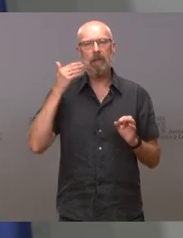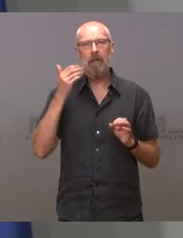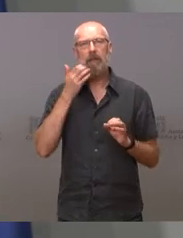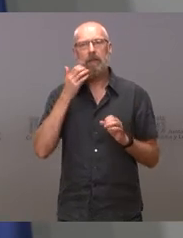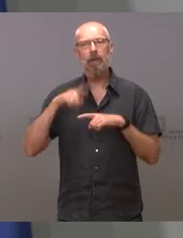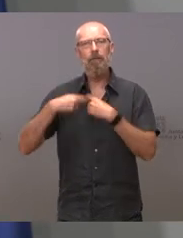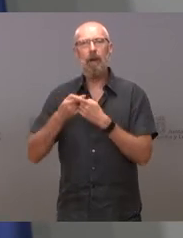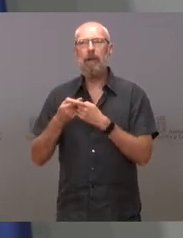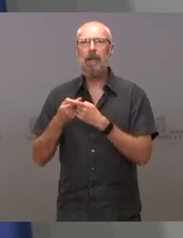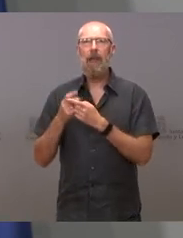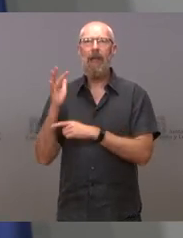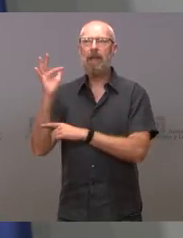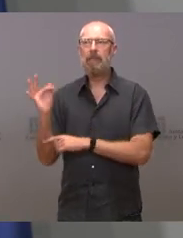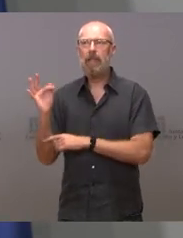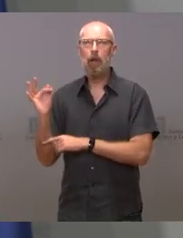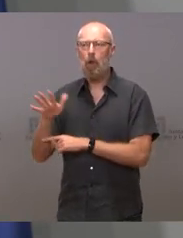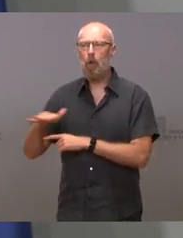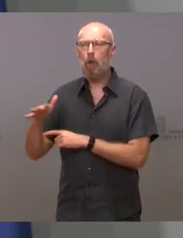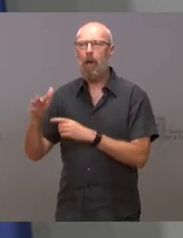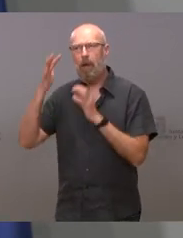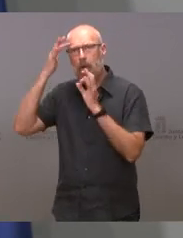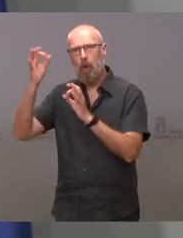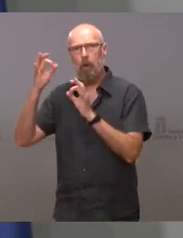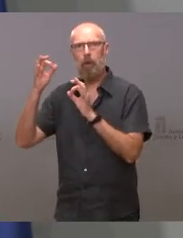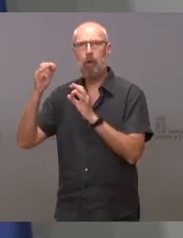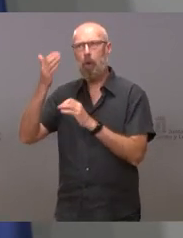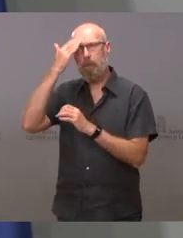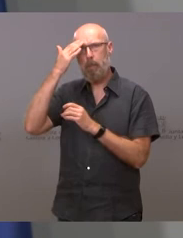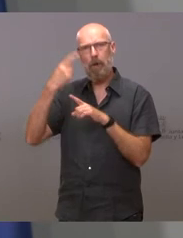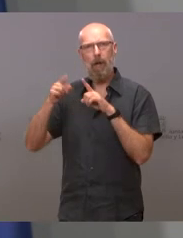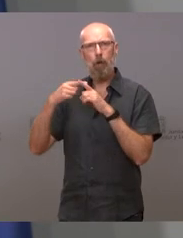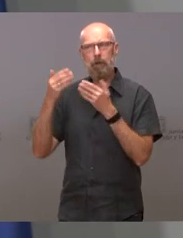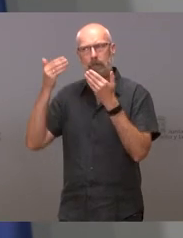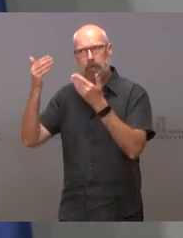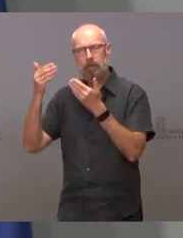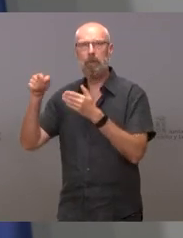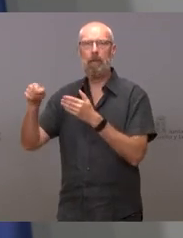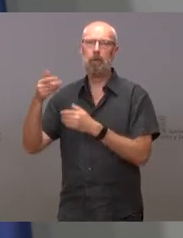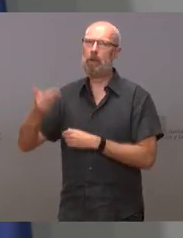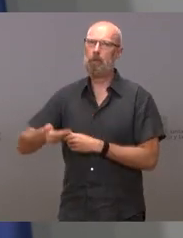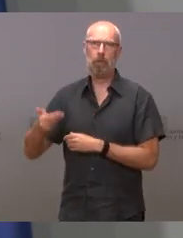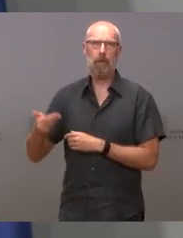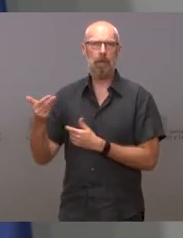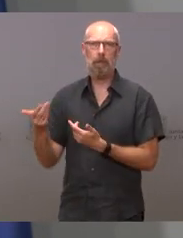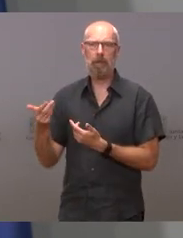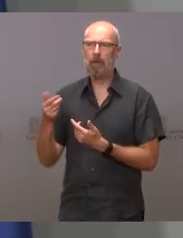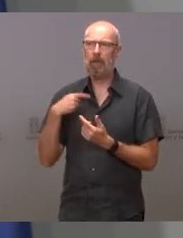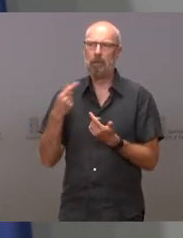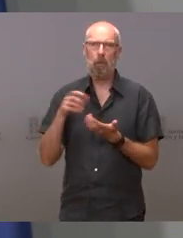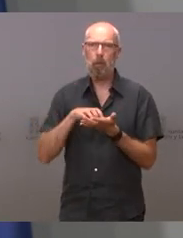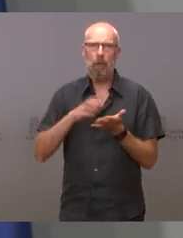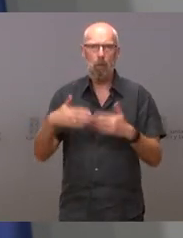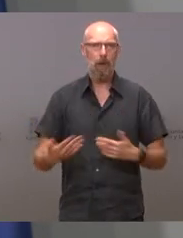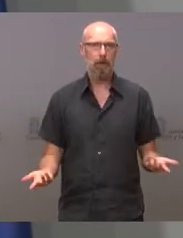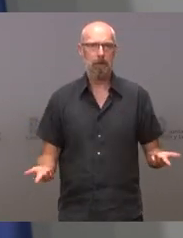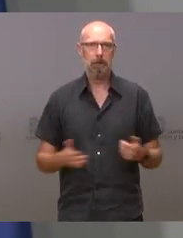con dignidad y recuperar su memoria y recuperar su dignidad. Esto es indiscutible. Es indiscutible.